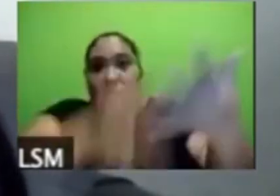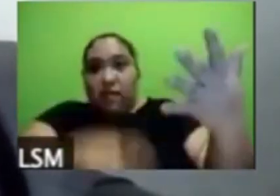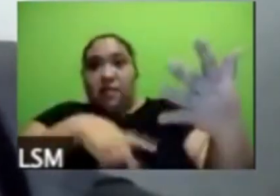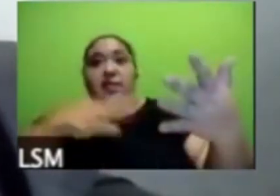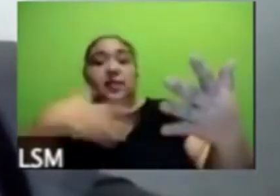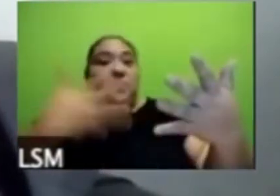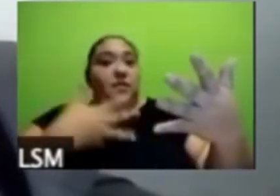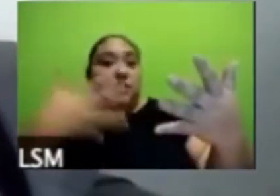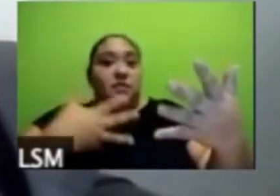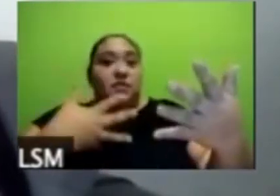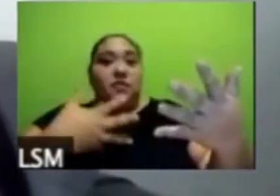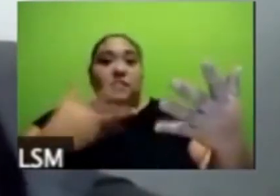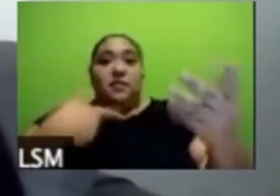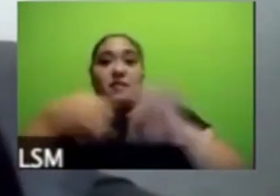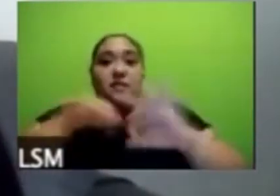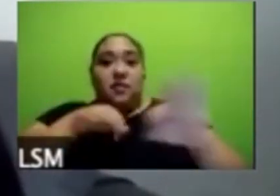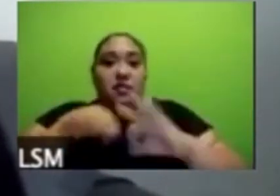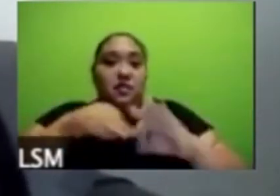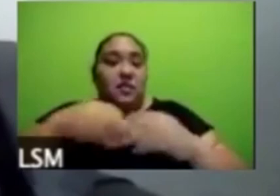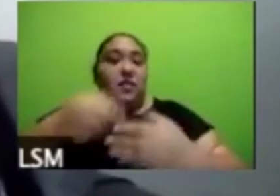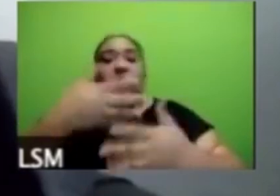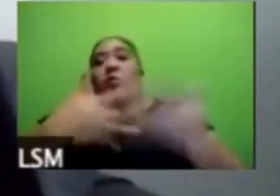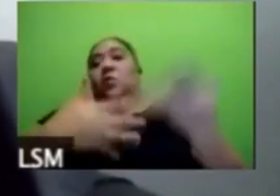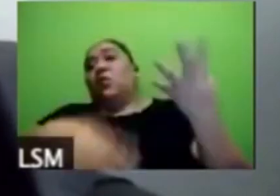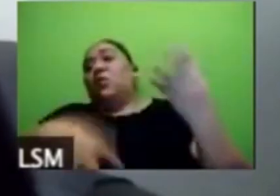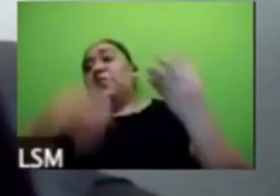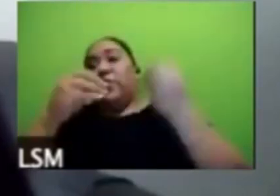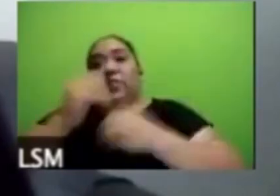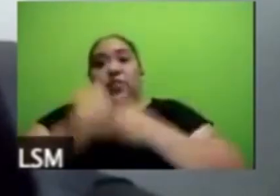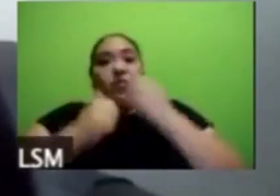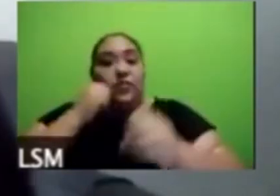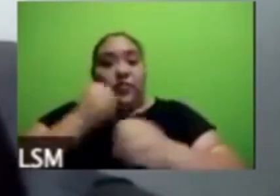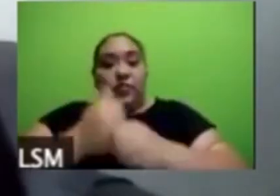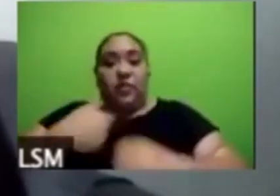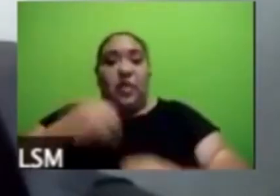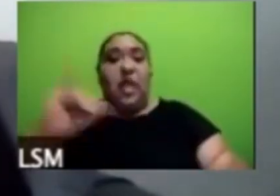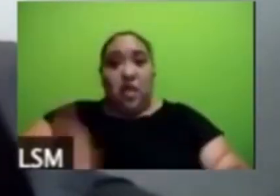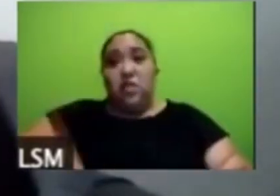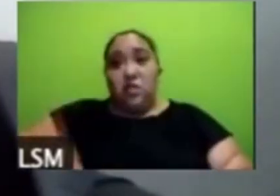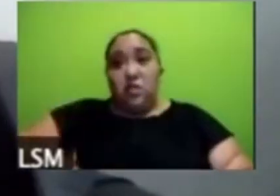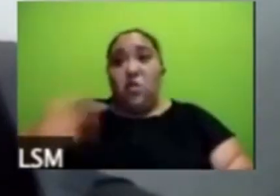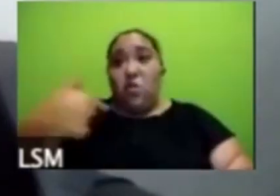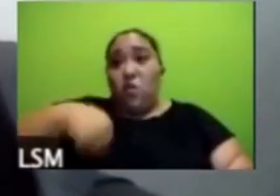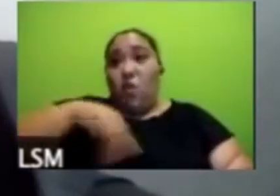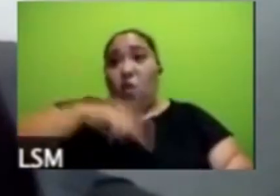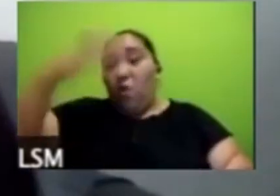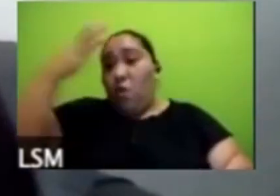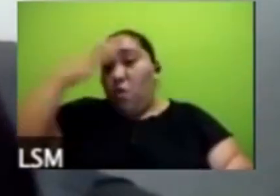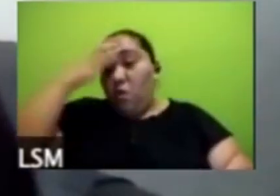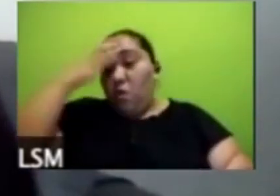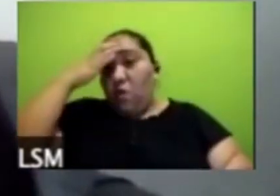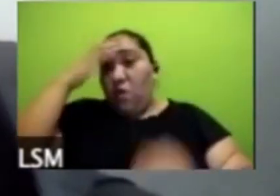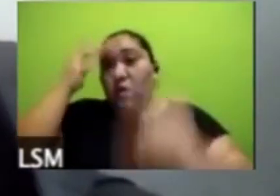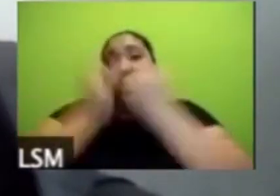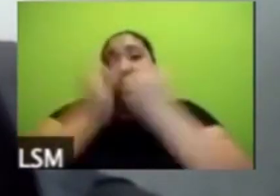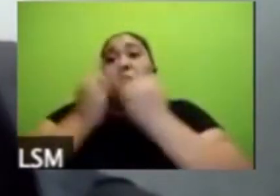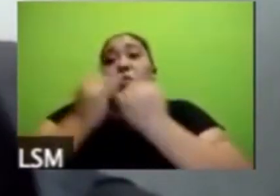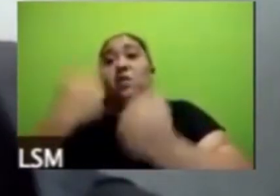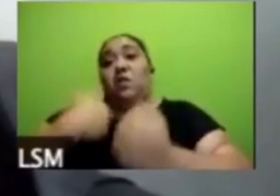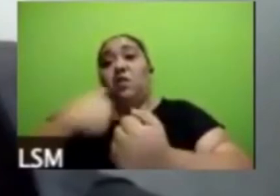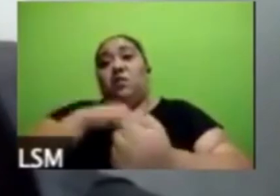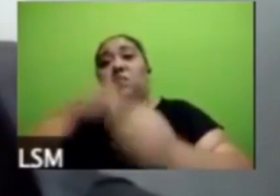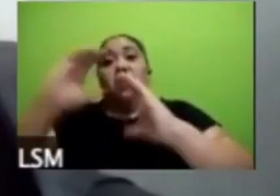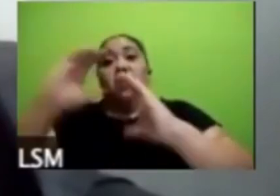digamos por la discriminación estructural histórica que hay entonces eso nos interesaría también conocer igual lo que ya mencionaba Ricardo el tema del cuidado ¿qué